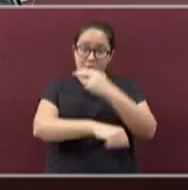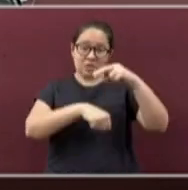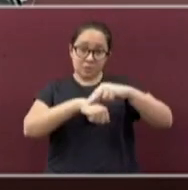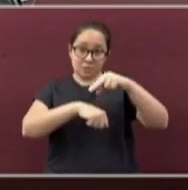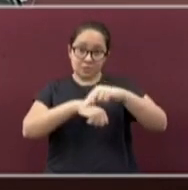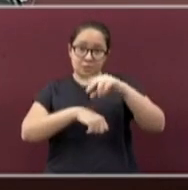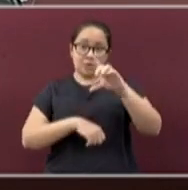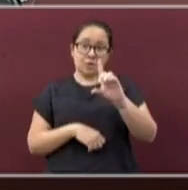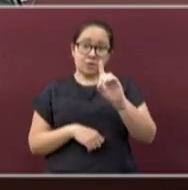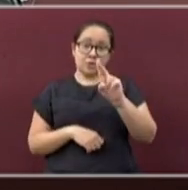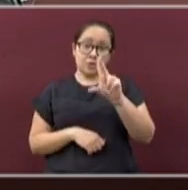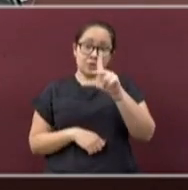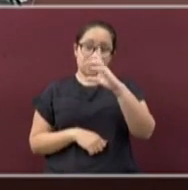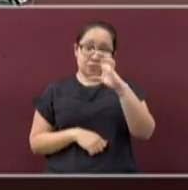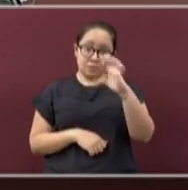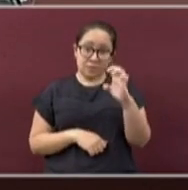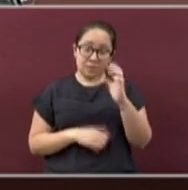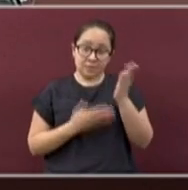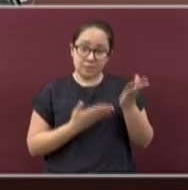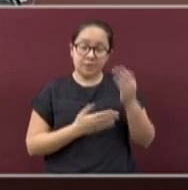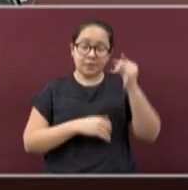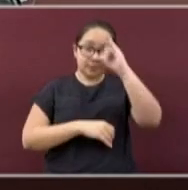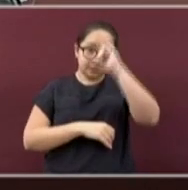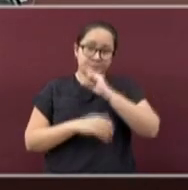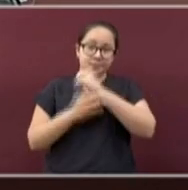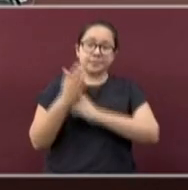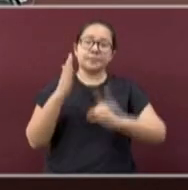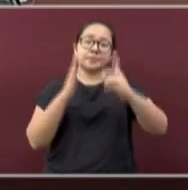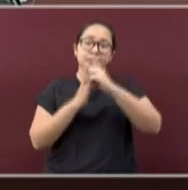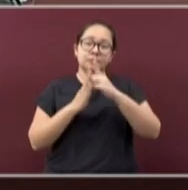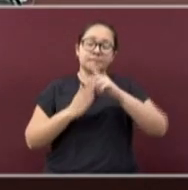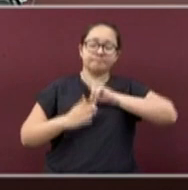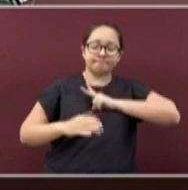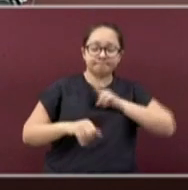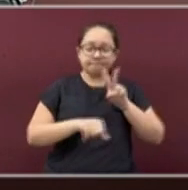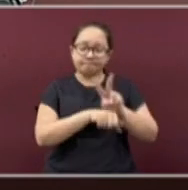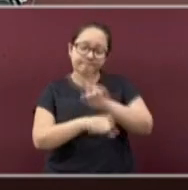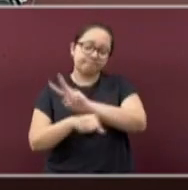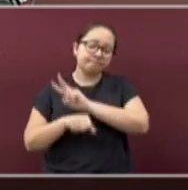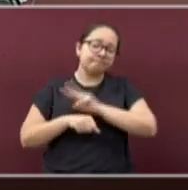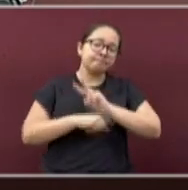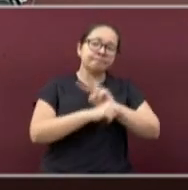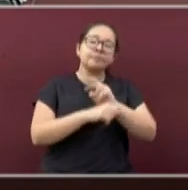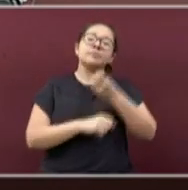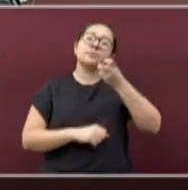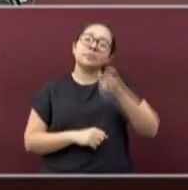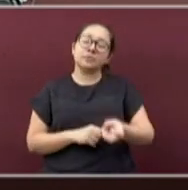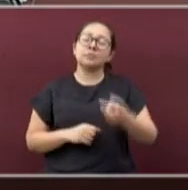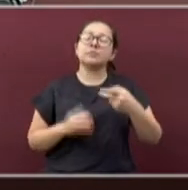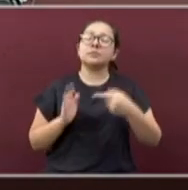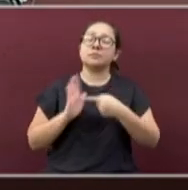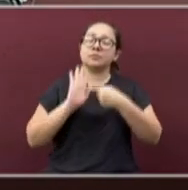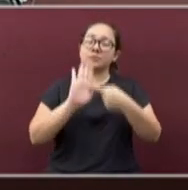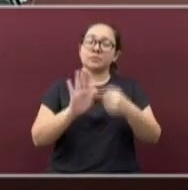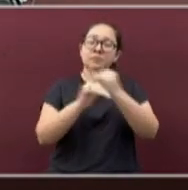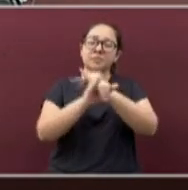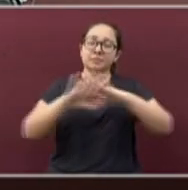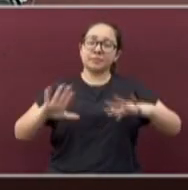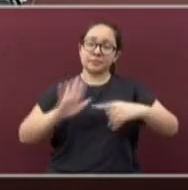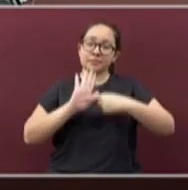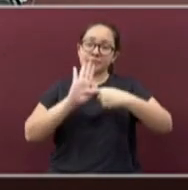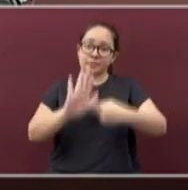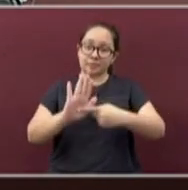Dulce María Espejo Guevara, jefa del Departamento de Vigilancia Epidemiológica, quien presentará el panorama